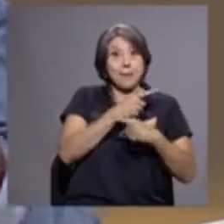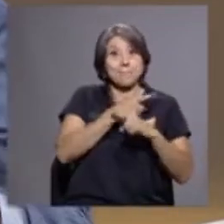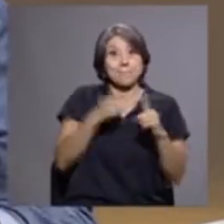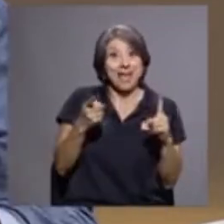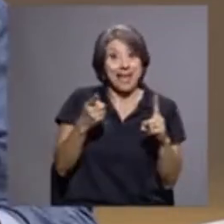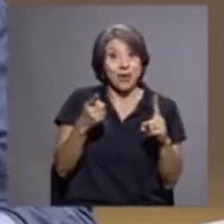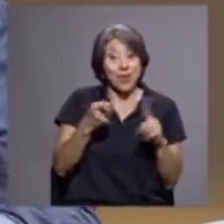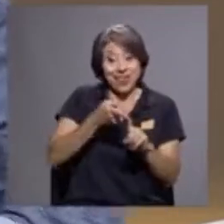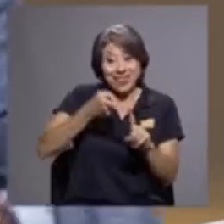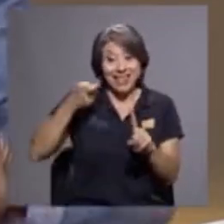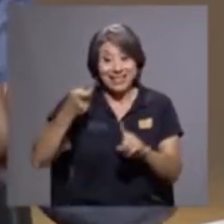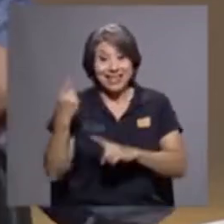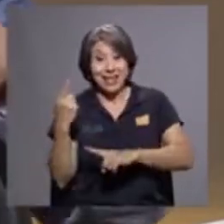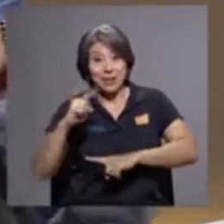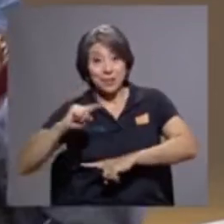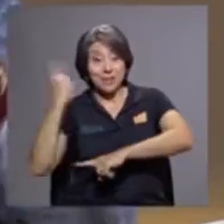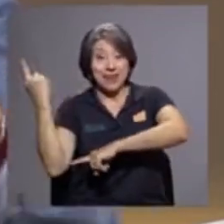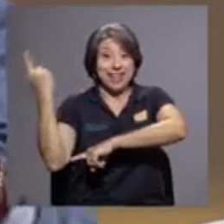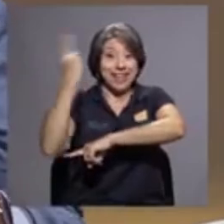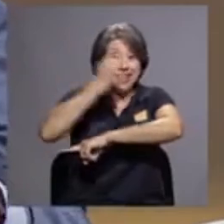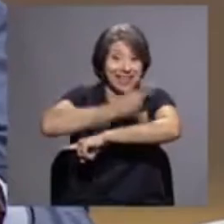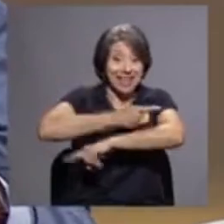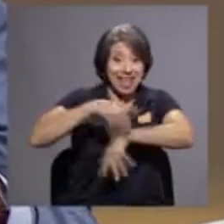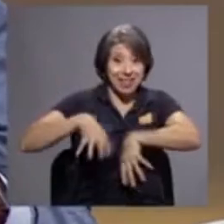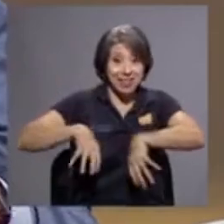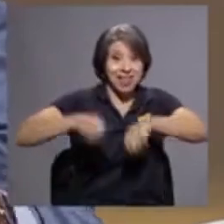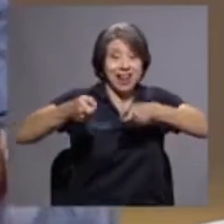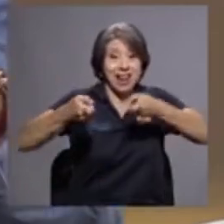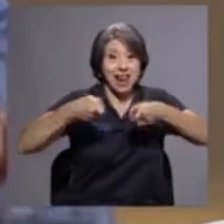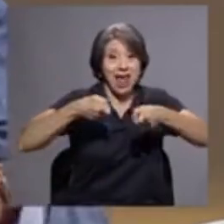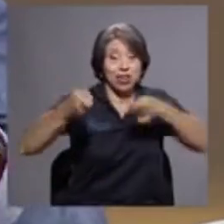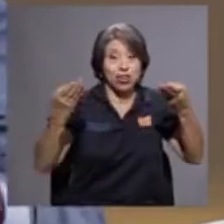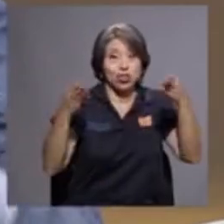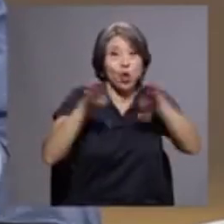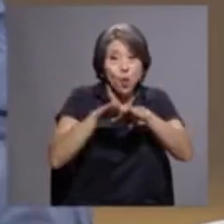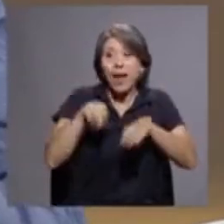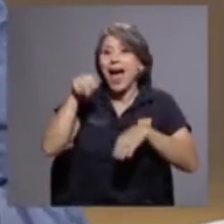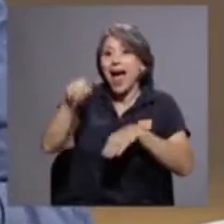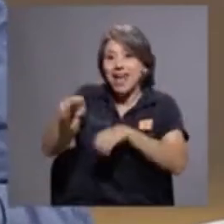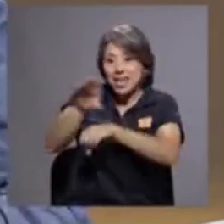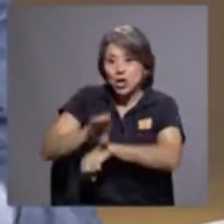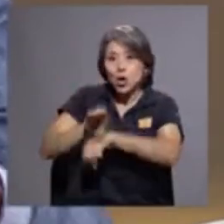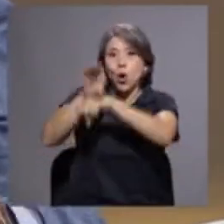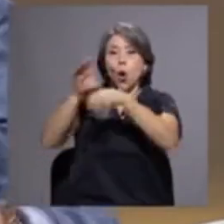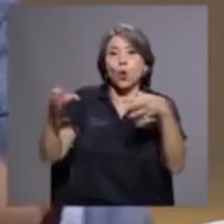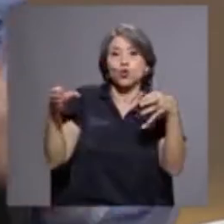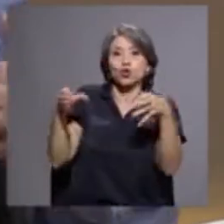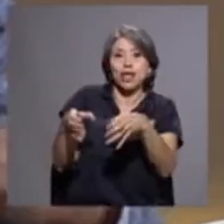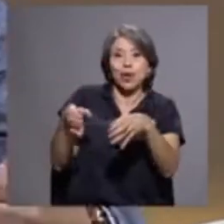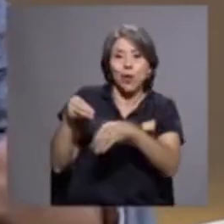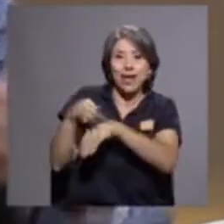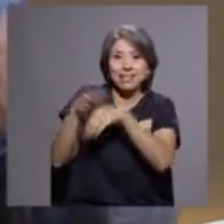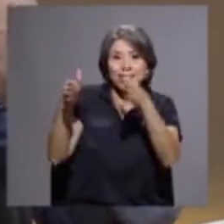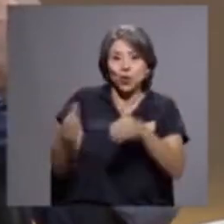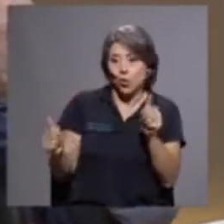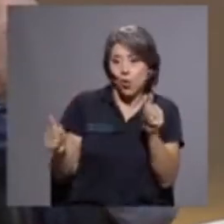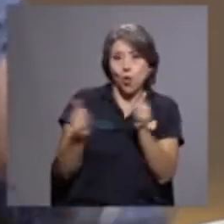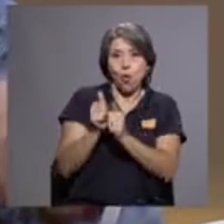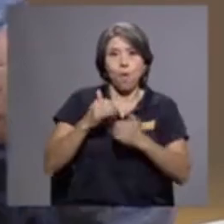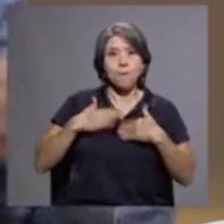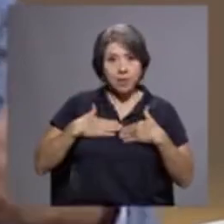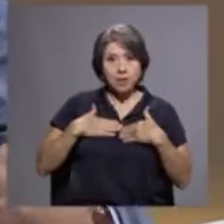desde el primer día de la toma, el cuerpo asesor estaba ahí, el Consejo Asesor estaba conmigo, entonces, hemos venido